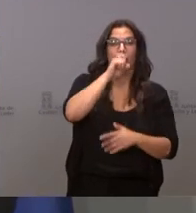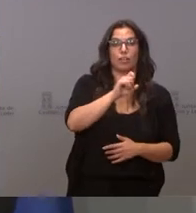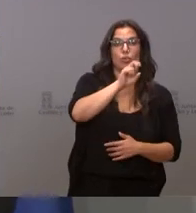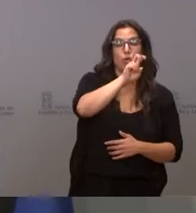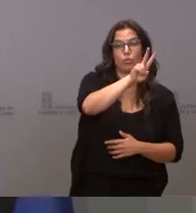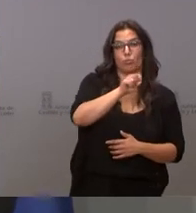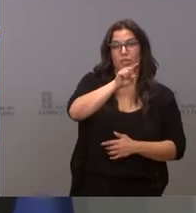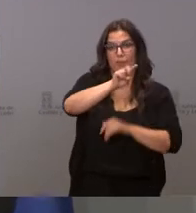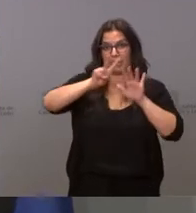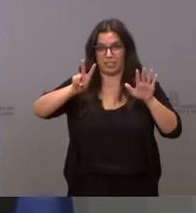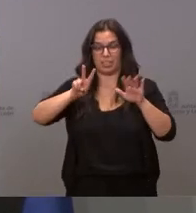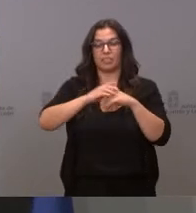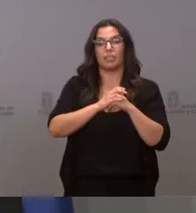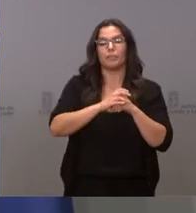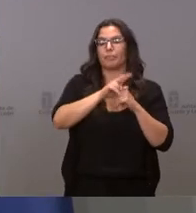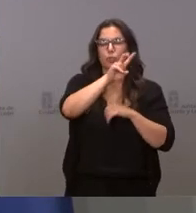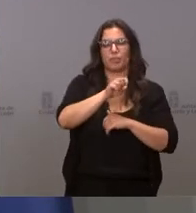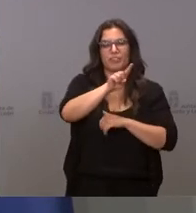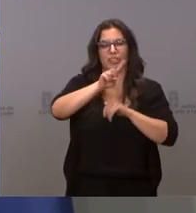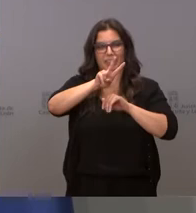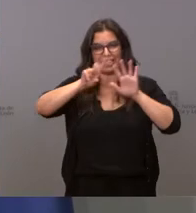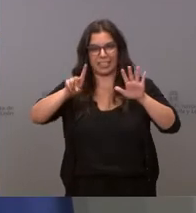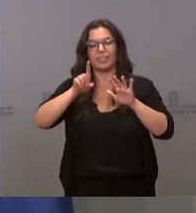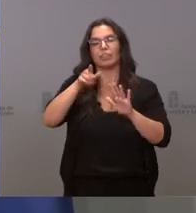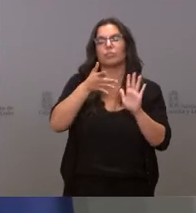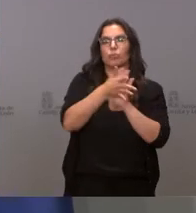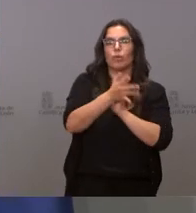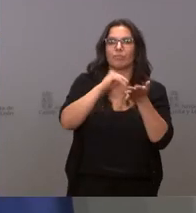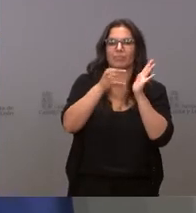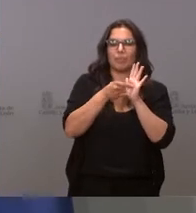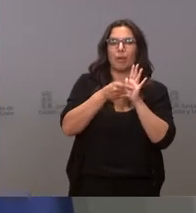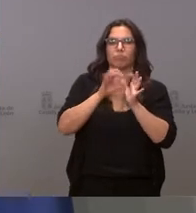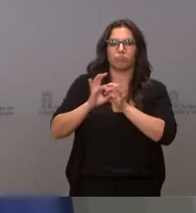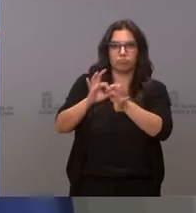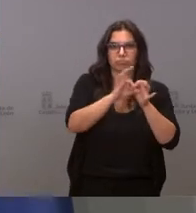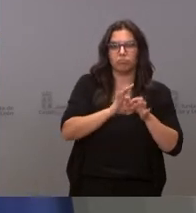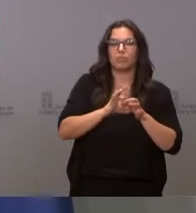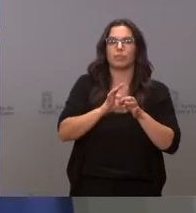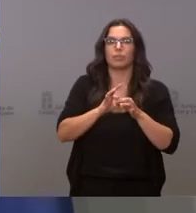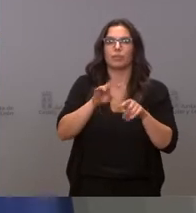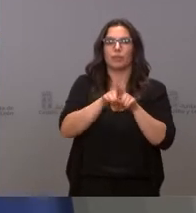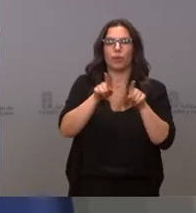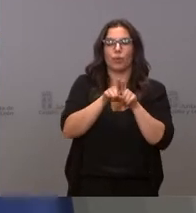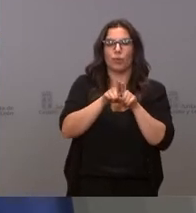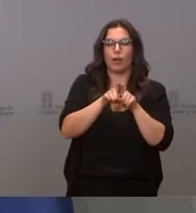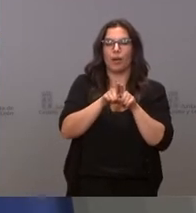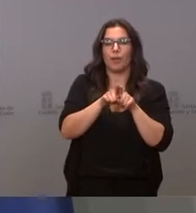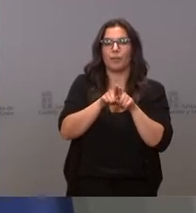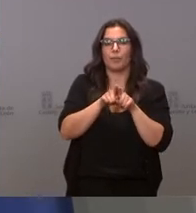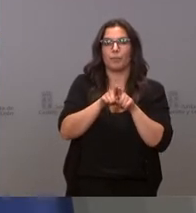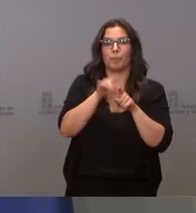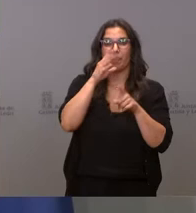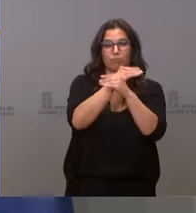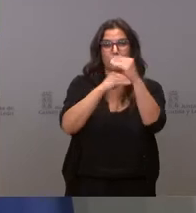Es un sistema de información de laboratorio unificado corporativo que nos va a permitir reducir la variabilidad existente entre